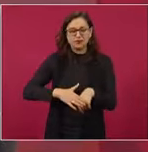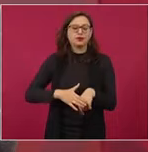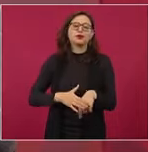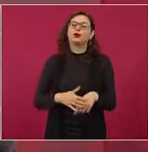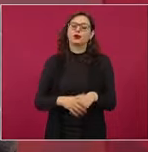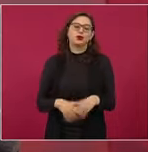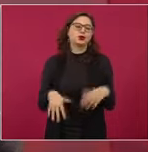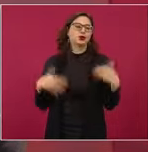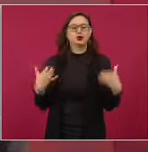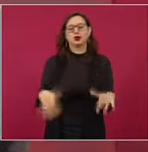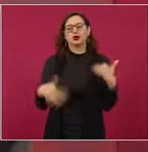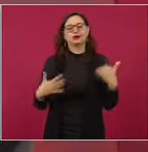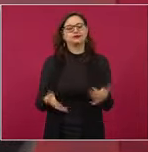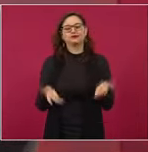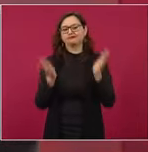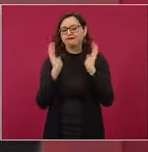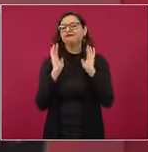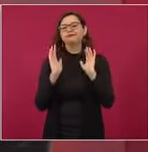por